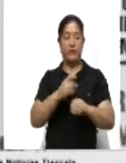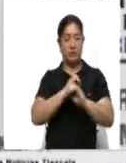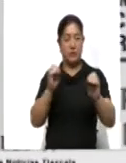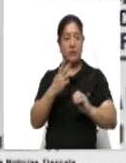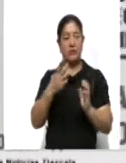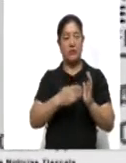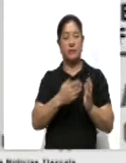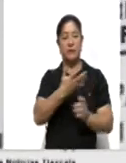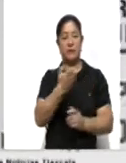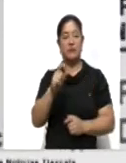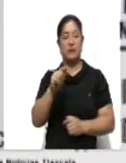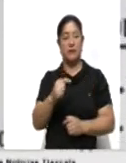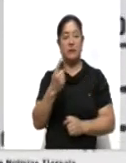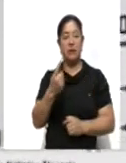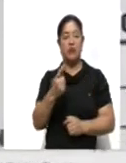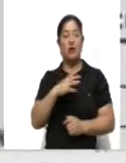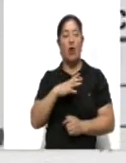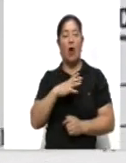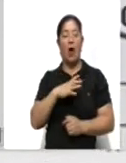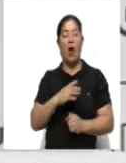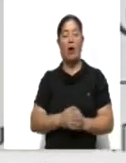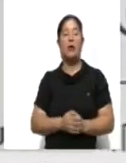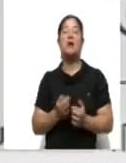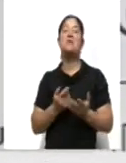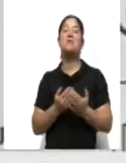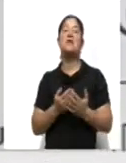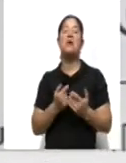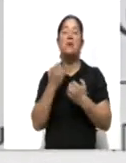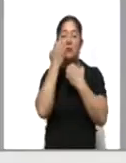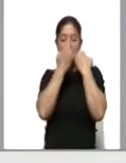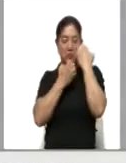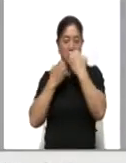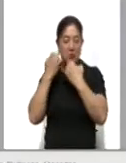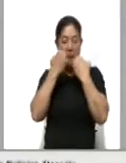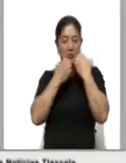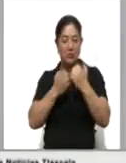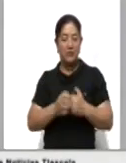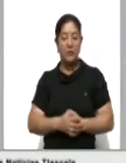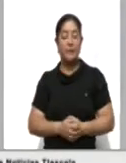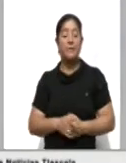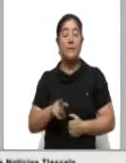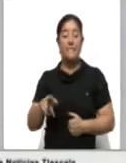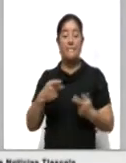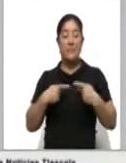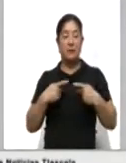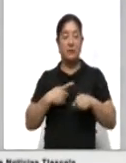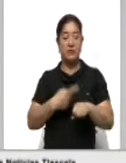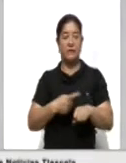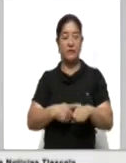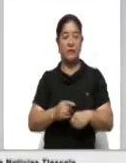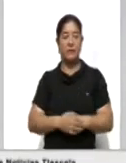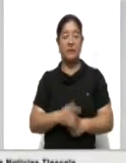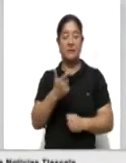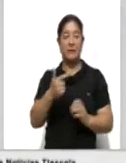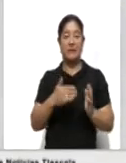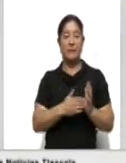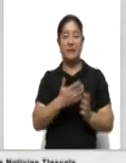y 3.571 se encuentran en espera de resultado. Del total de casos positivos, 7